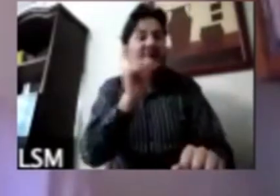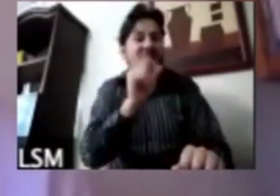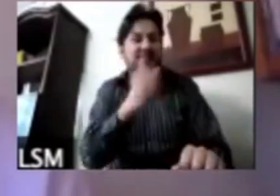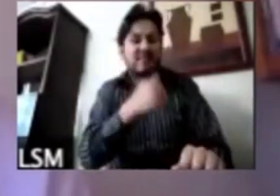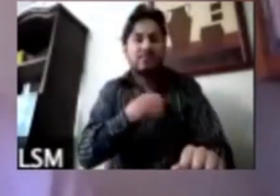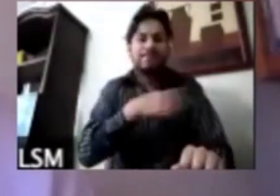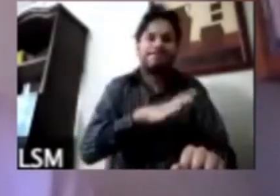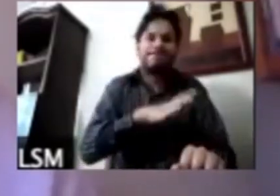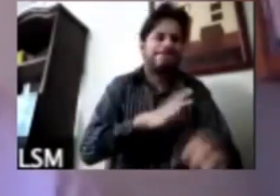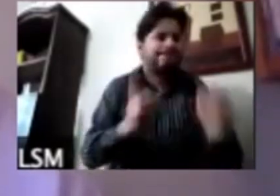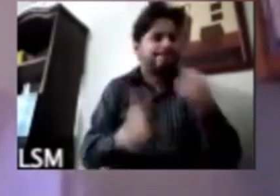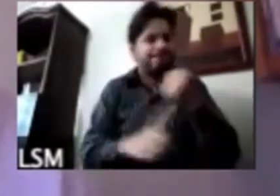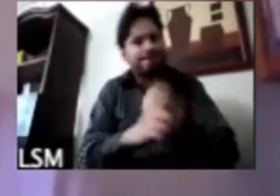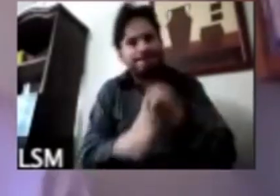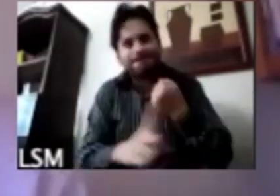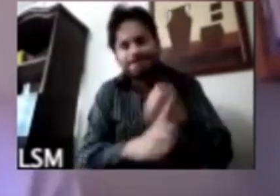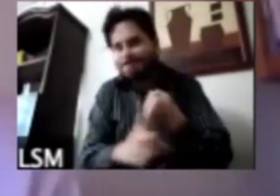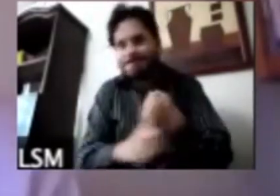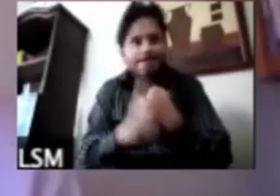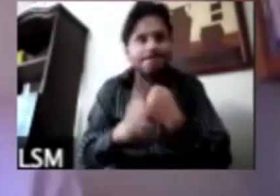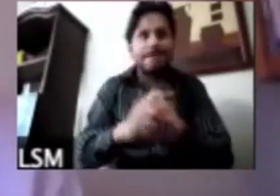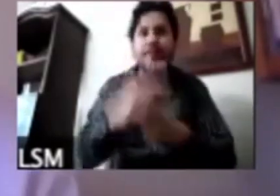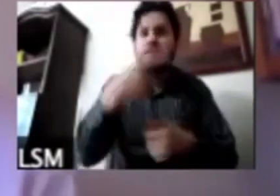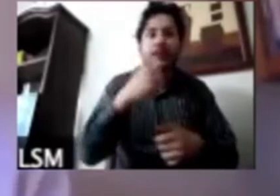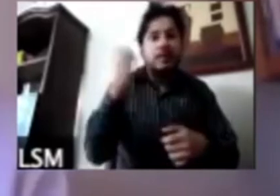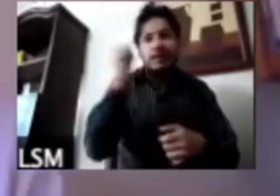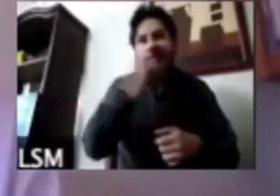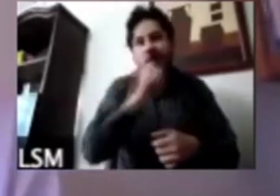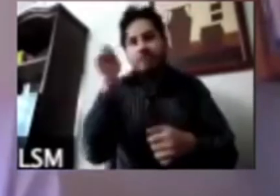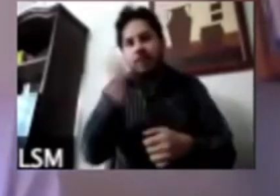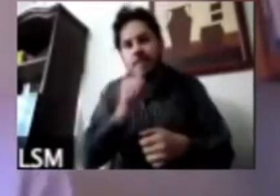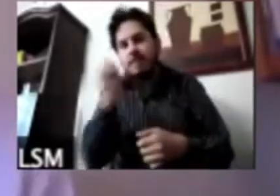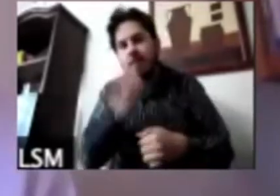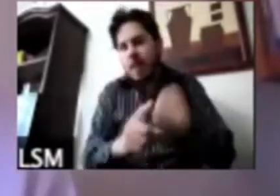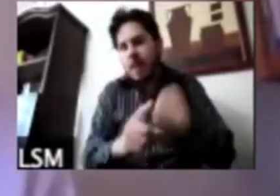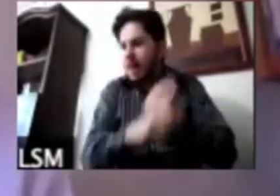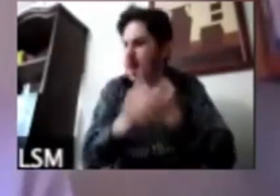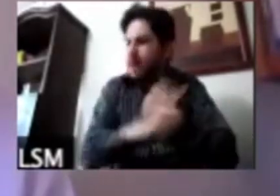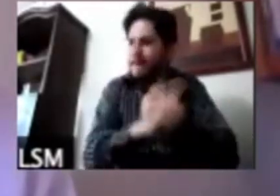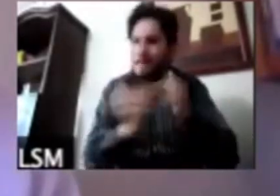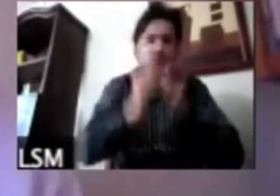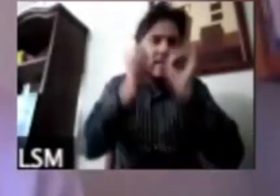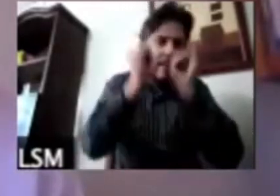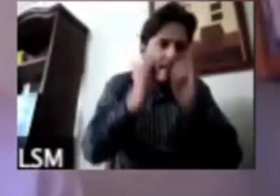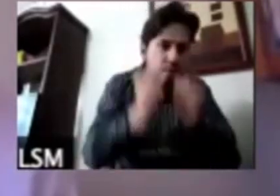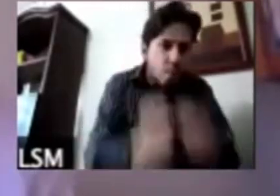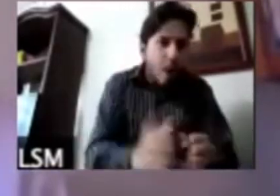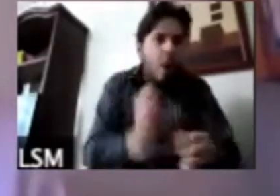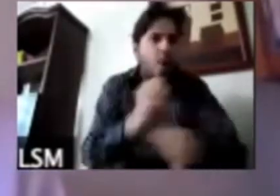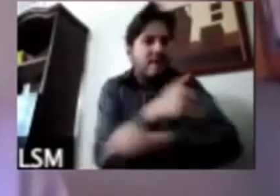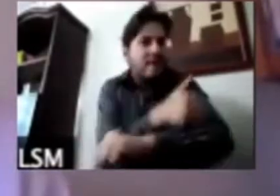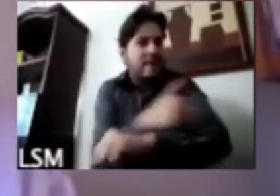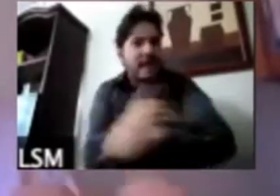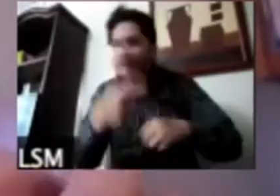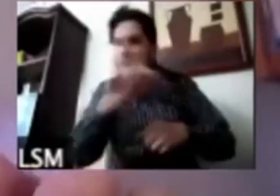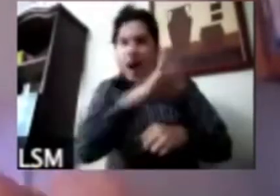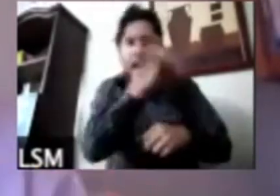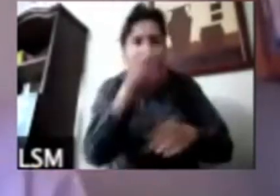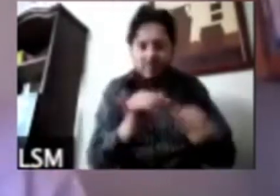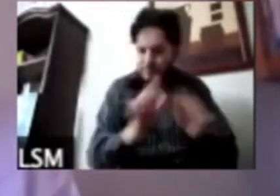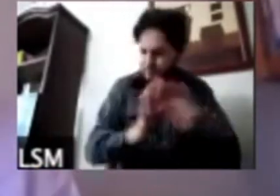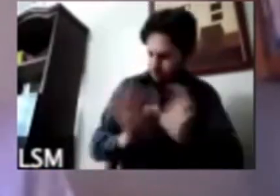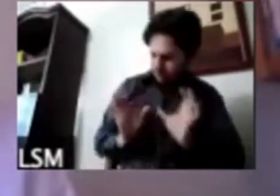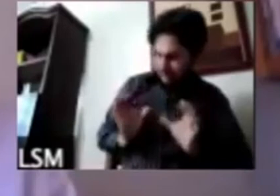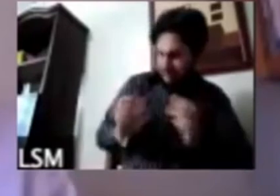y normalmente se ha visto amenazada de forma individual o familiar pero no colectiva y ahora creo que el